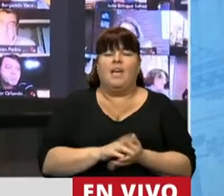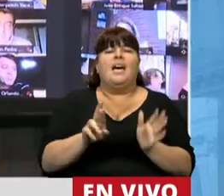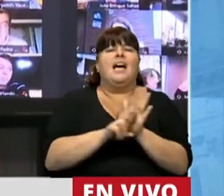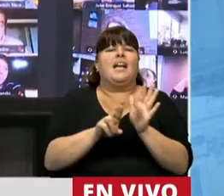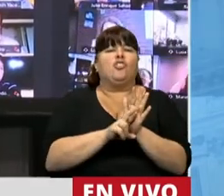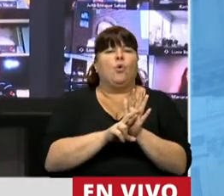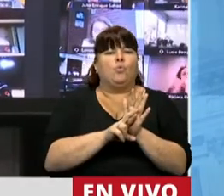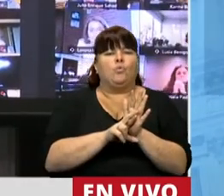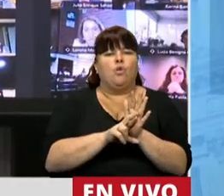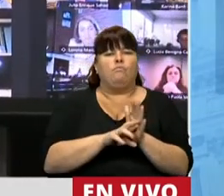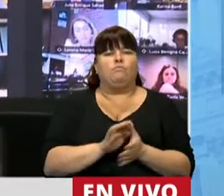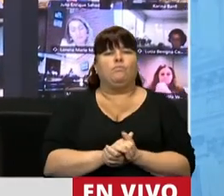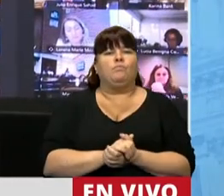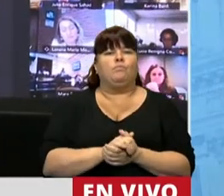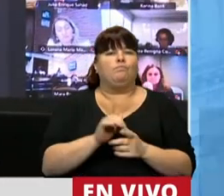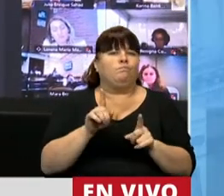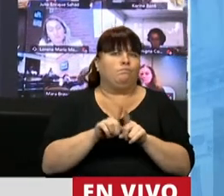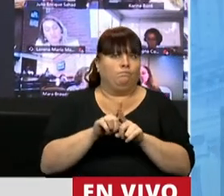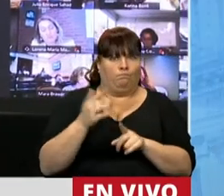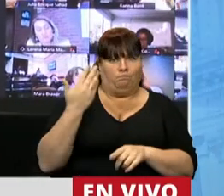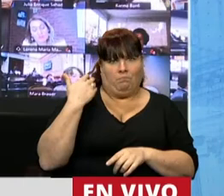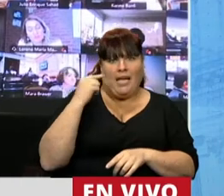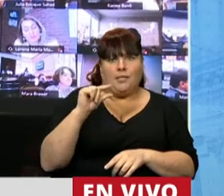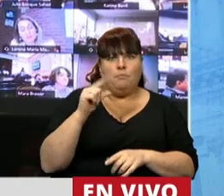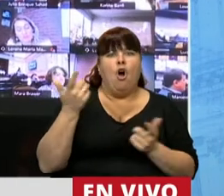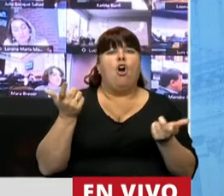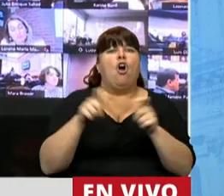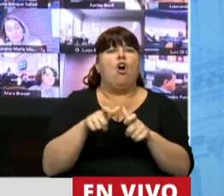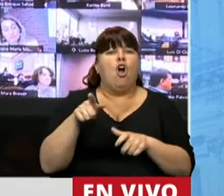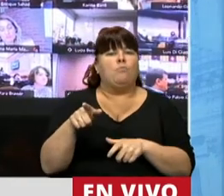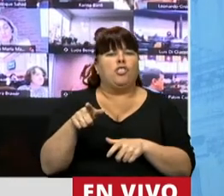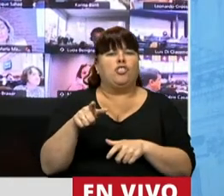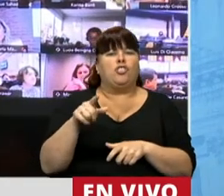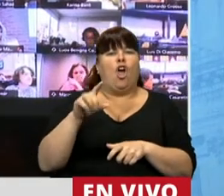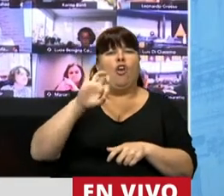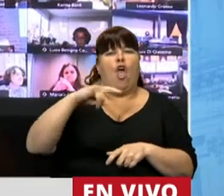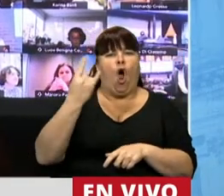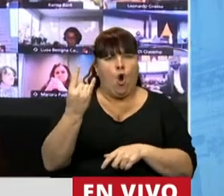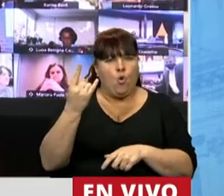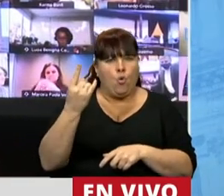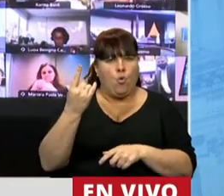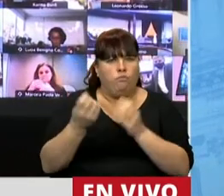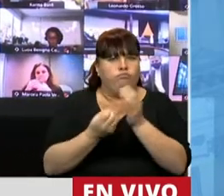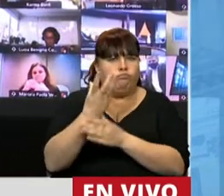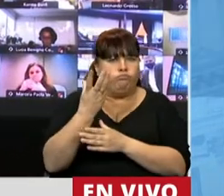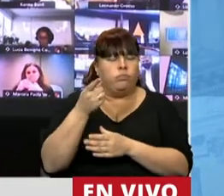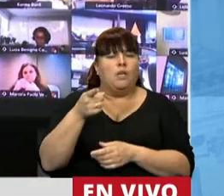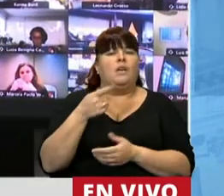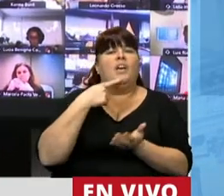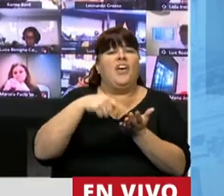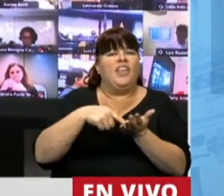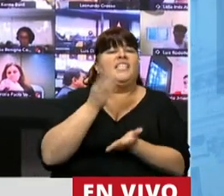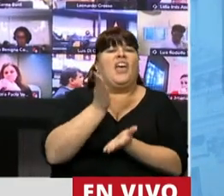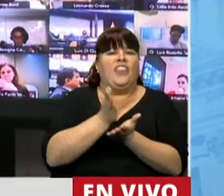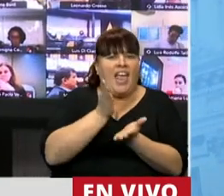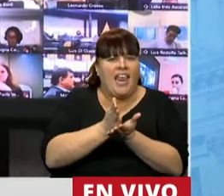resolución que es relativamente reciente de la Comisión de las Naciones Unidas en la que se establece